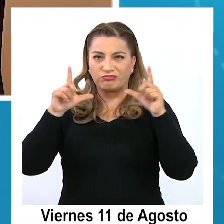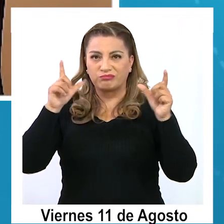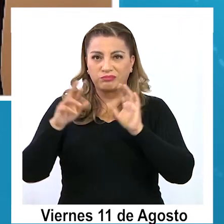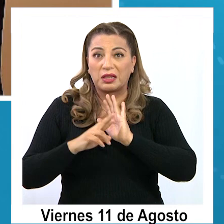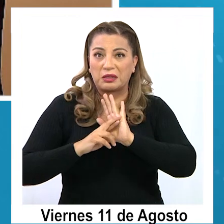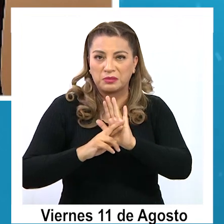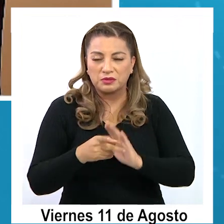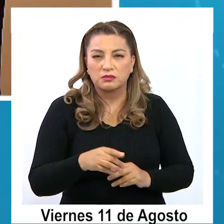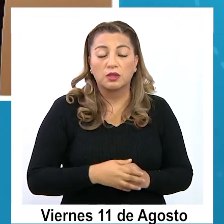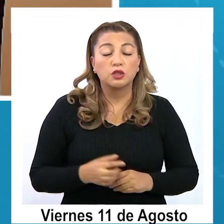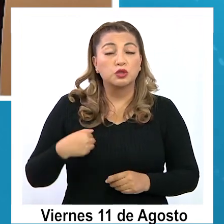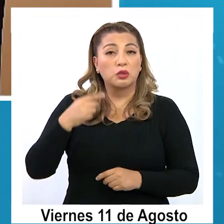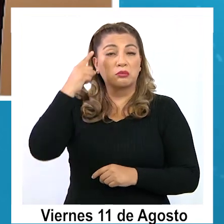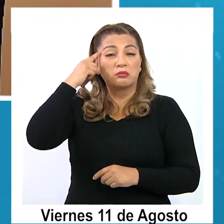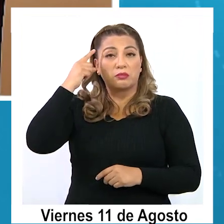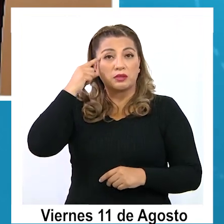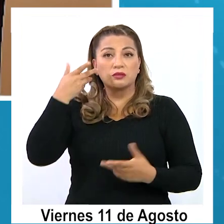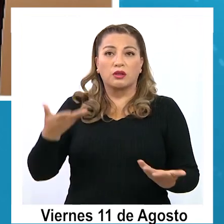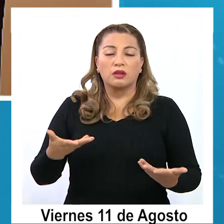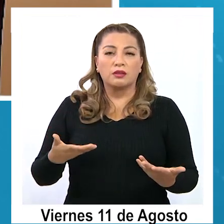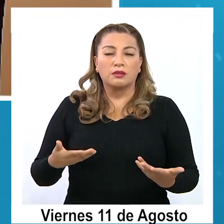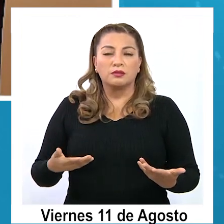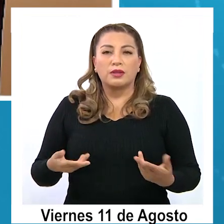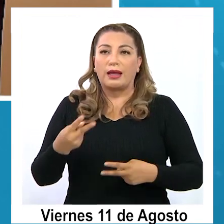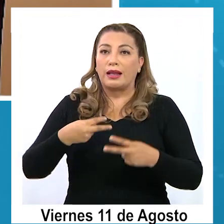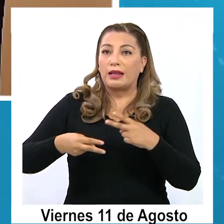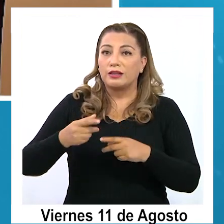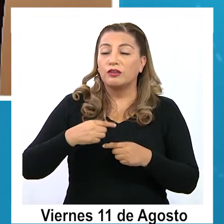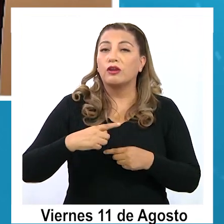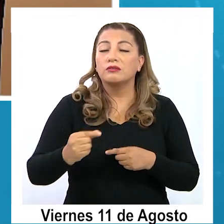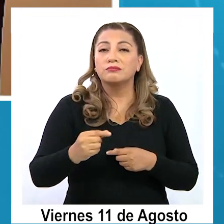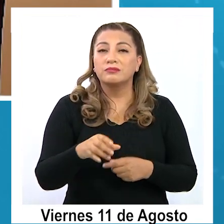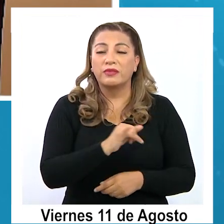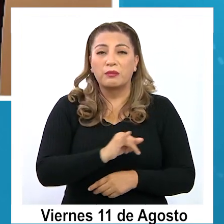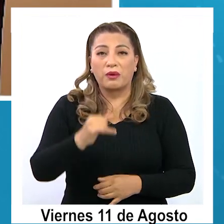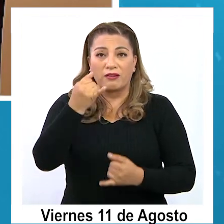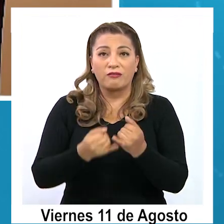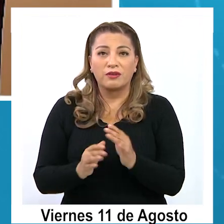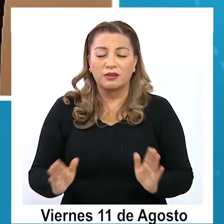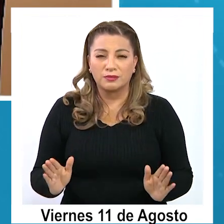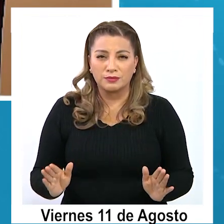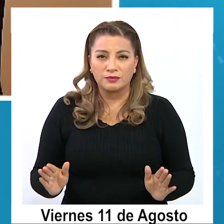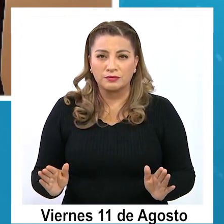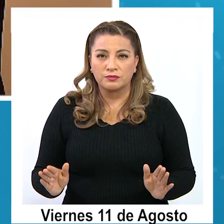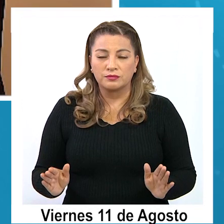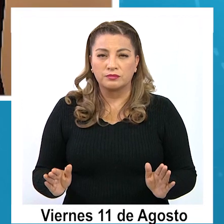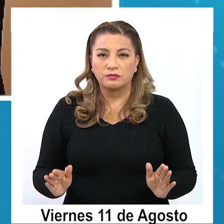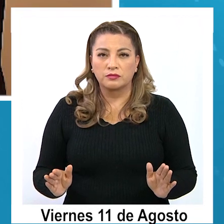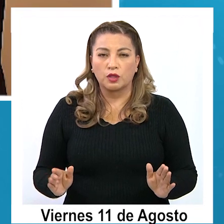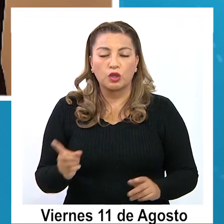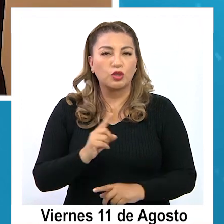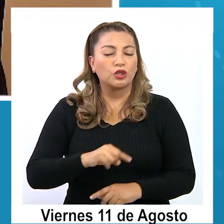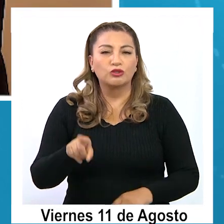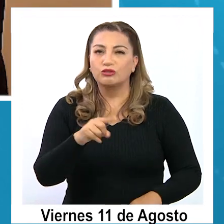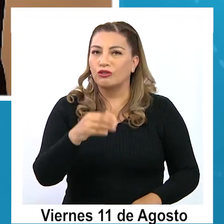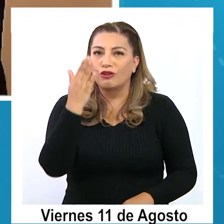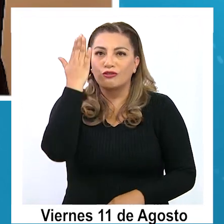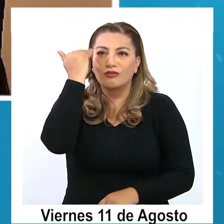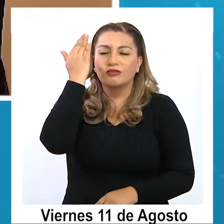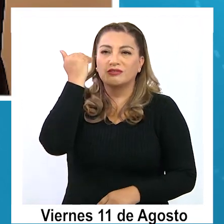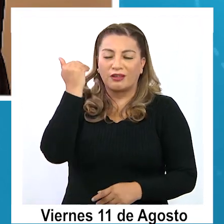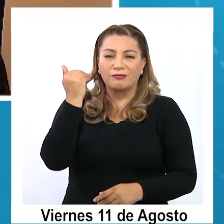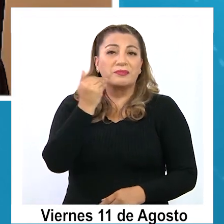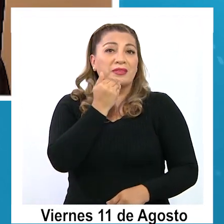Entonces yo diría que, bueno, que el desenlace, pues, va a ser un desenlace, yo creo, no previsible y va a ser una